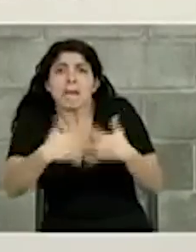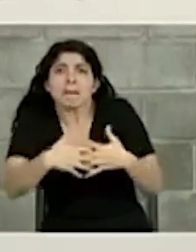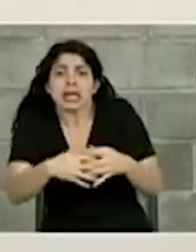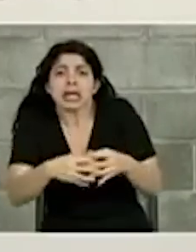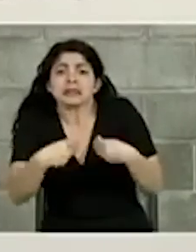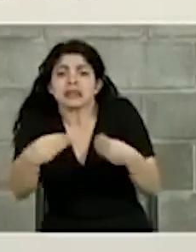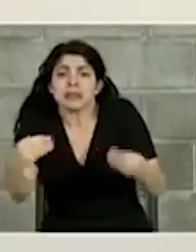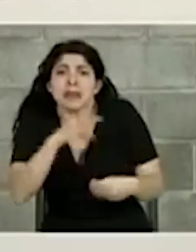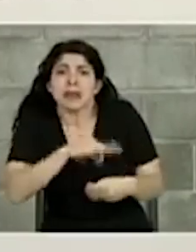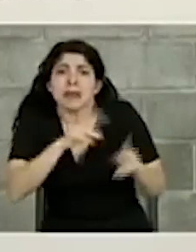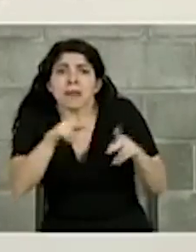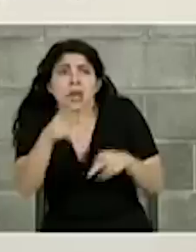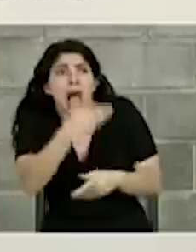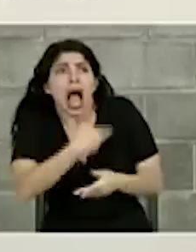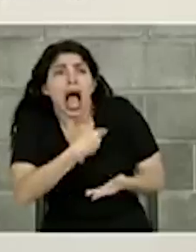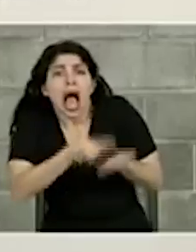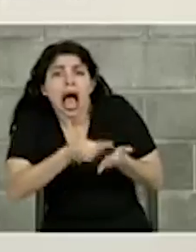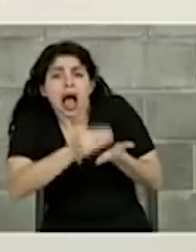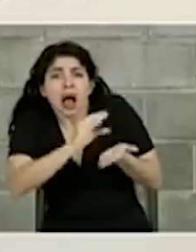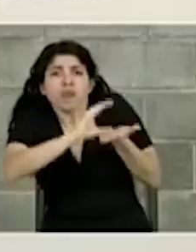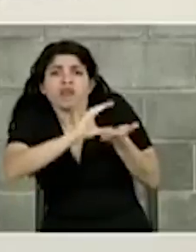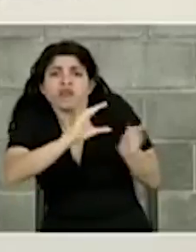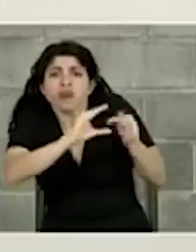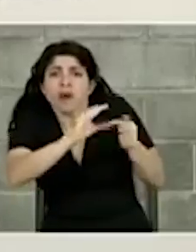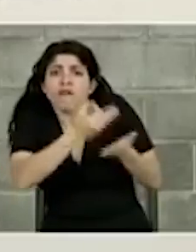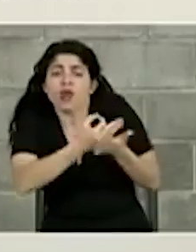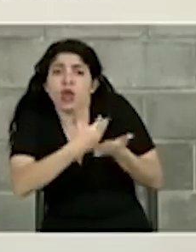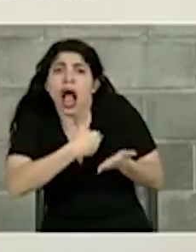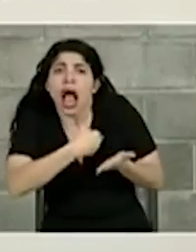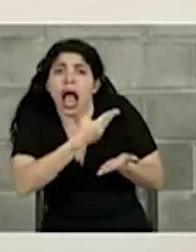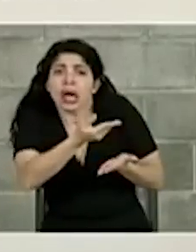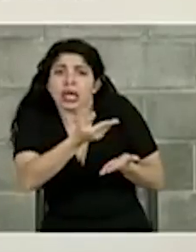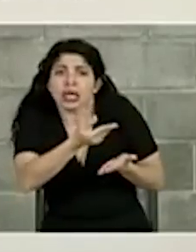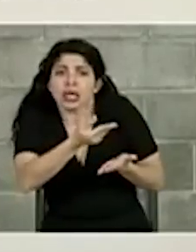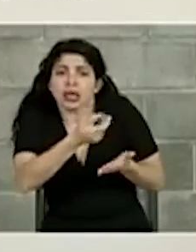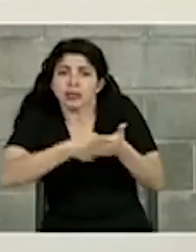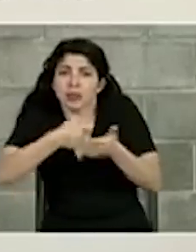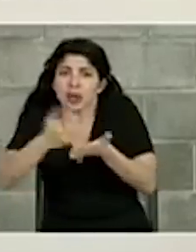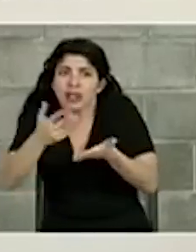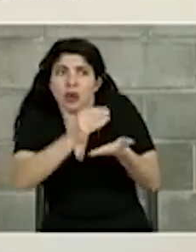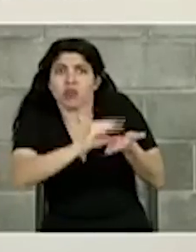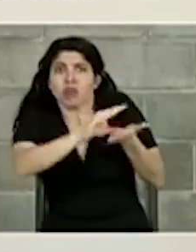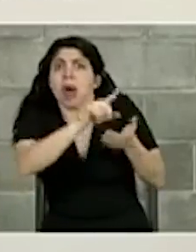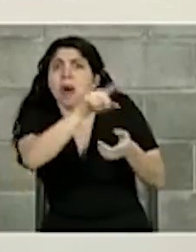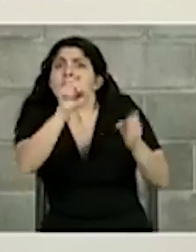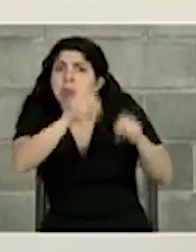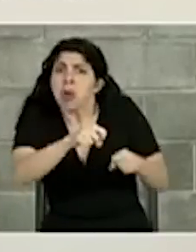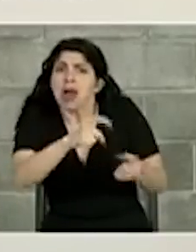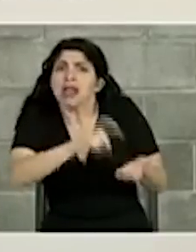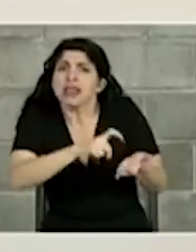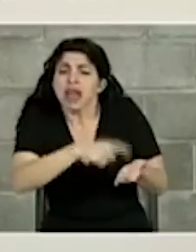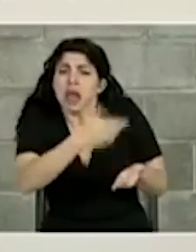a las personas porque tienen margen fiscal pueden endeudarse